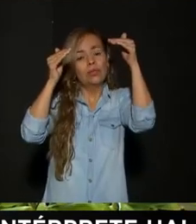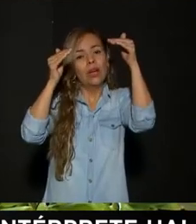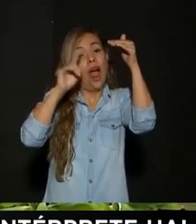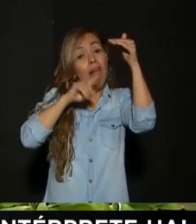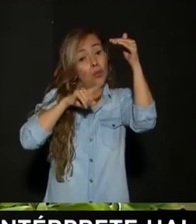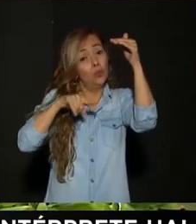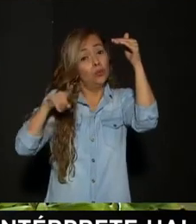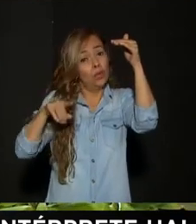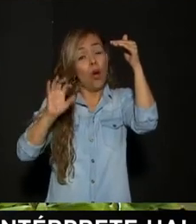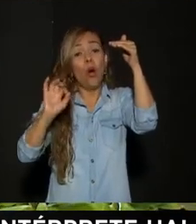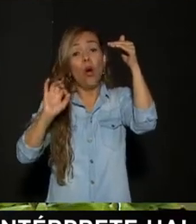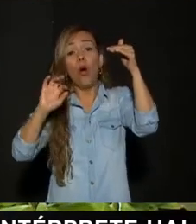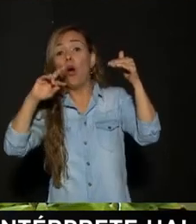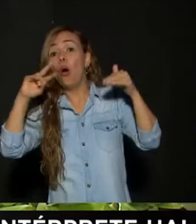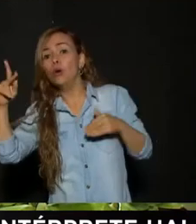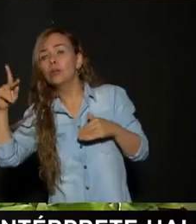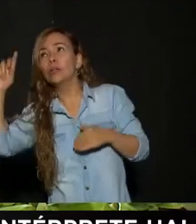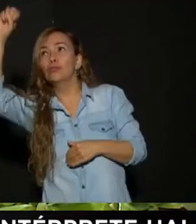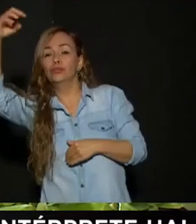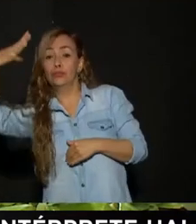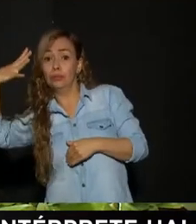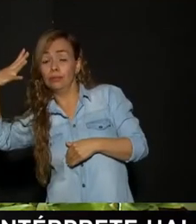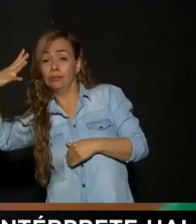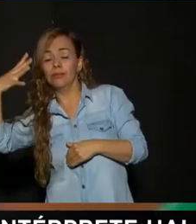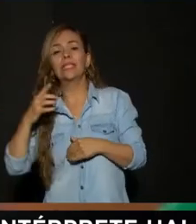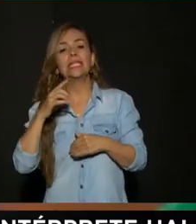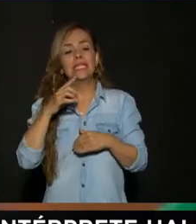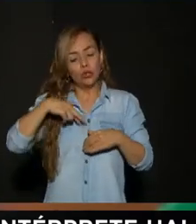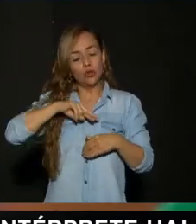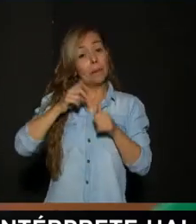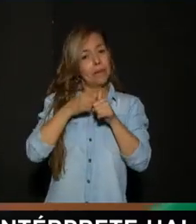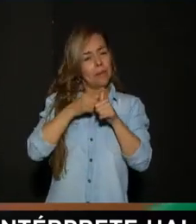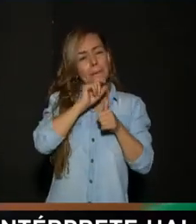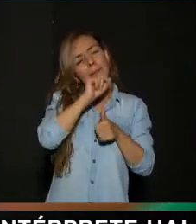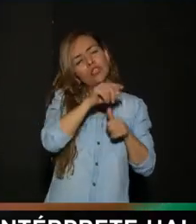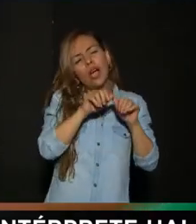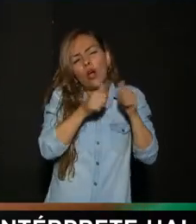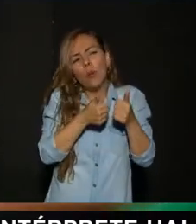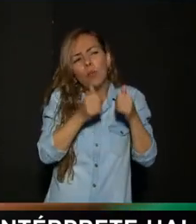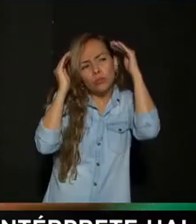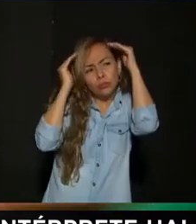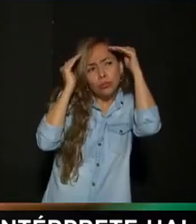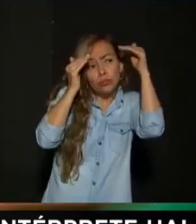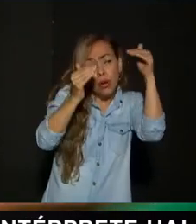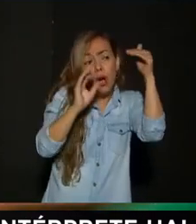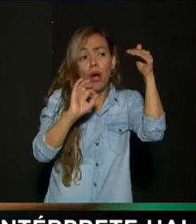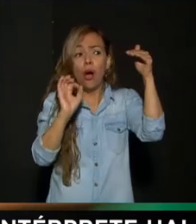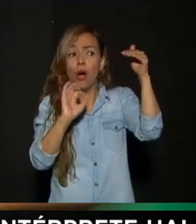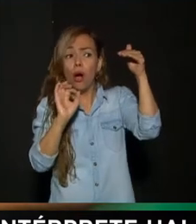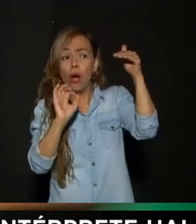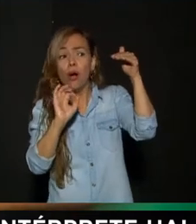Inmediatamente Entonces tenemos que saber Cómo las cultivan Para nosotros Seguir dando ese proceso O como una climatización